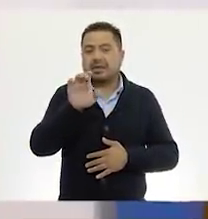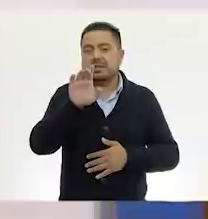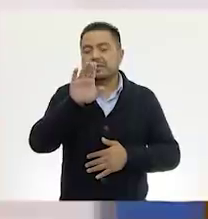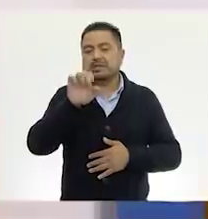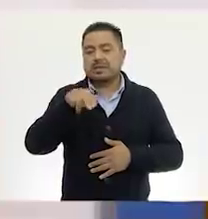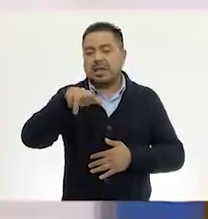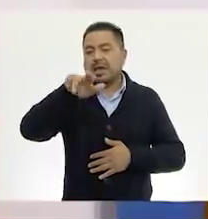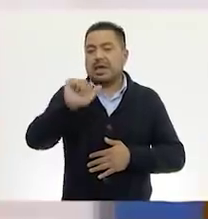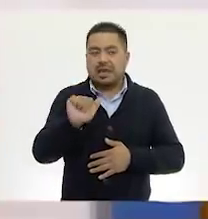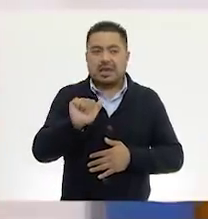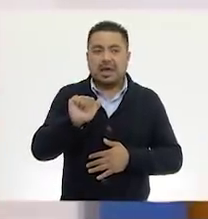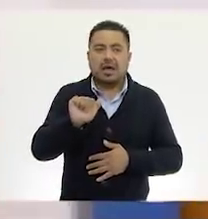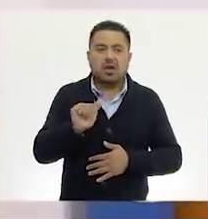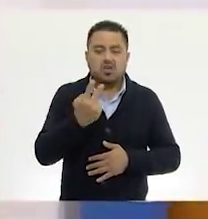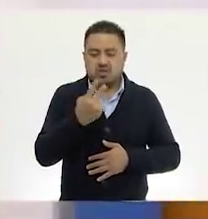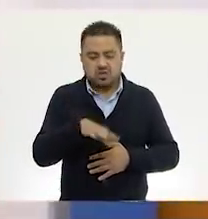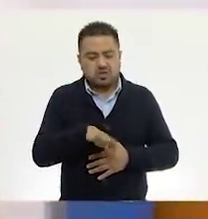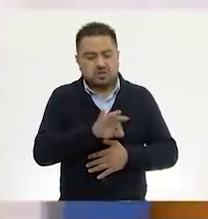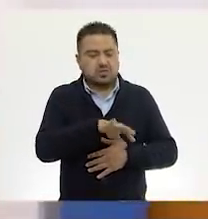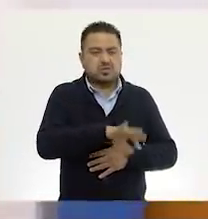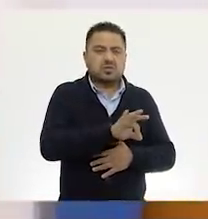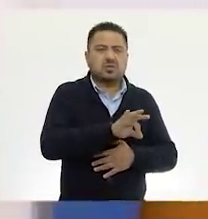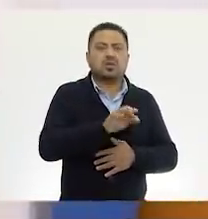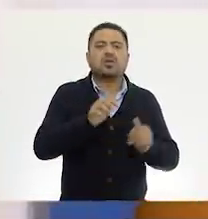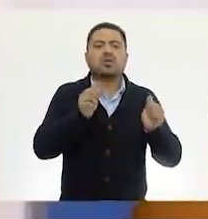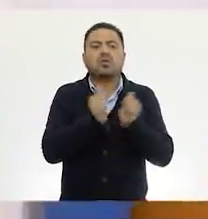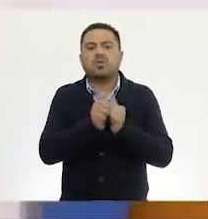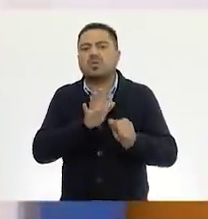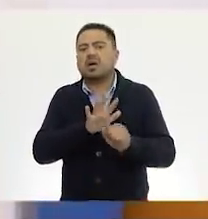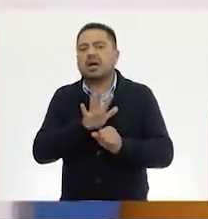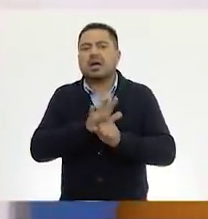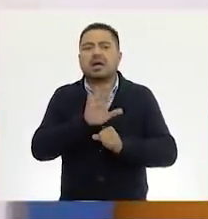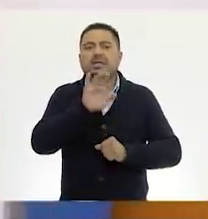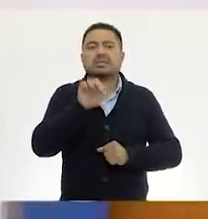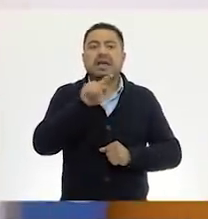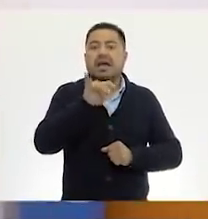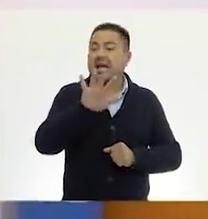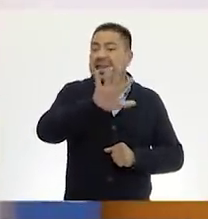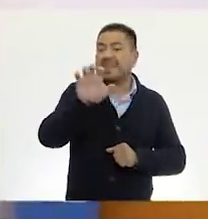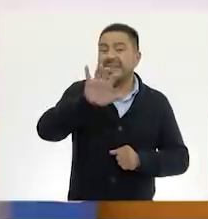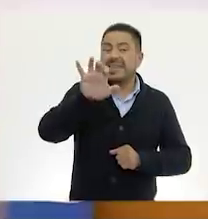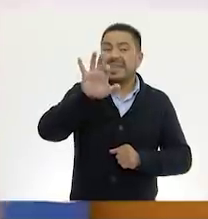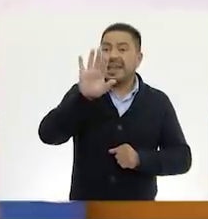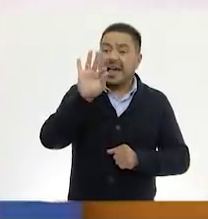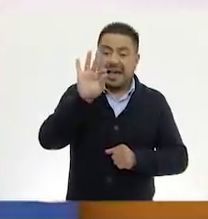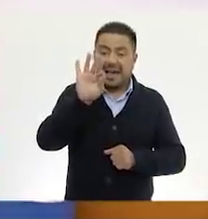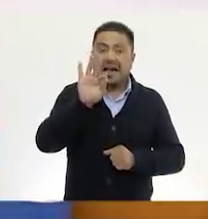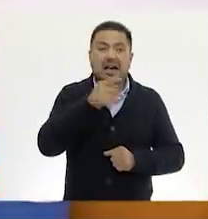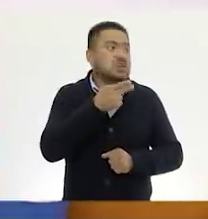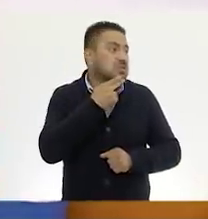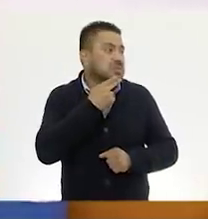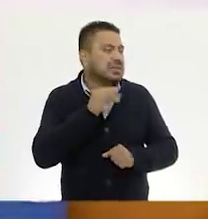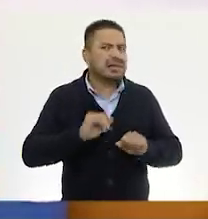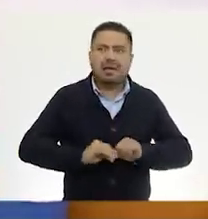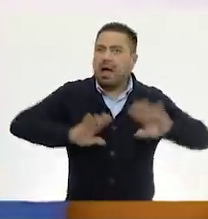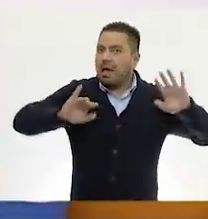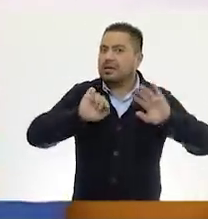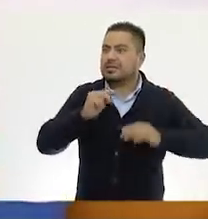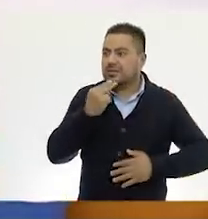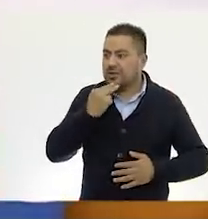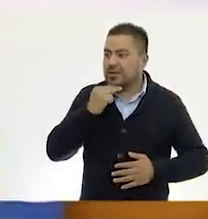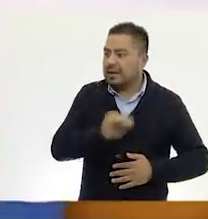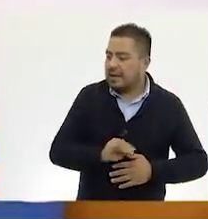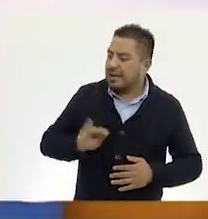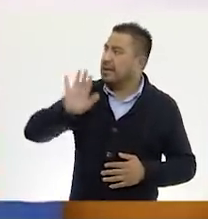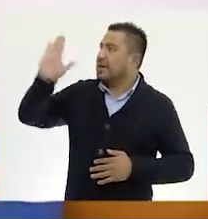tenemos las unidades. ¿Verdad? Entonces, en las centenas me tocó el quinientos. ¿Nos sirve? Claro que sí nos sirve. Muy